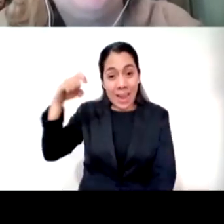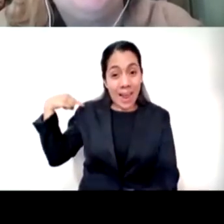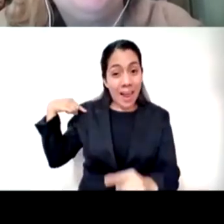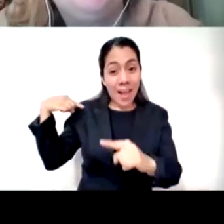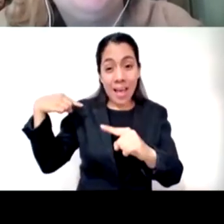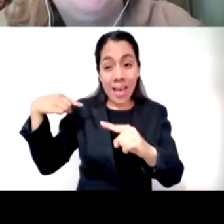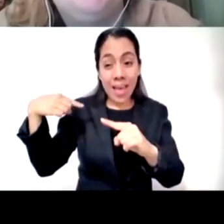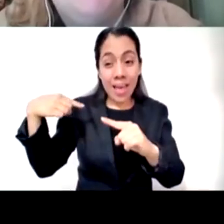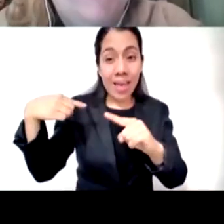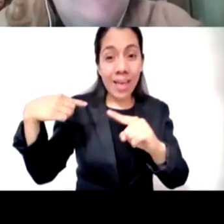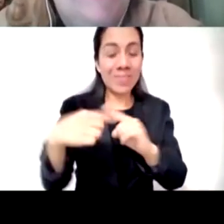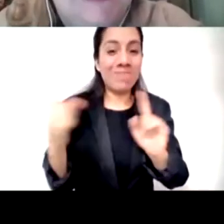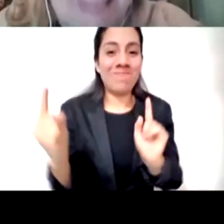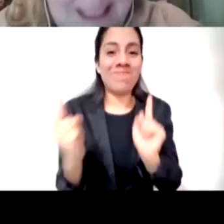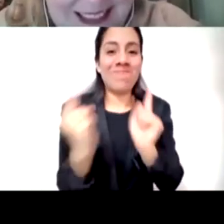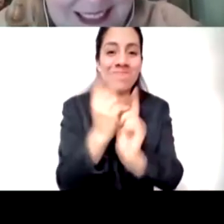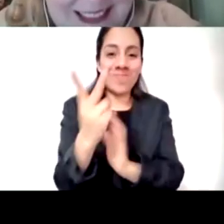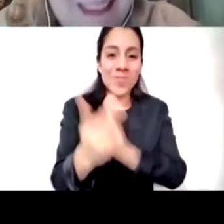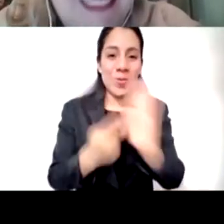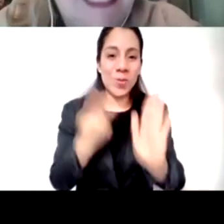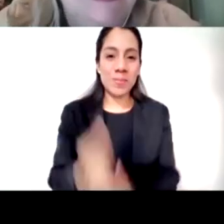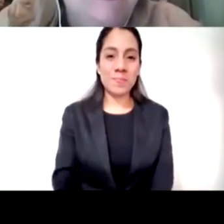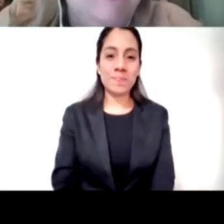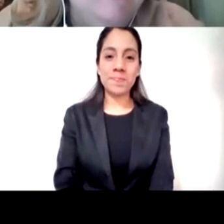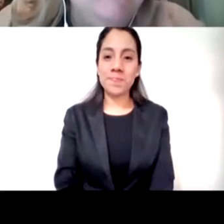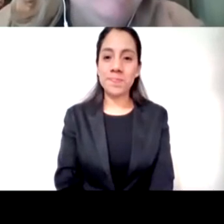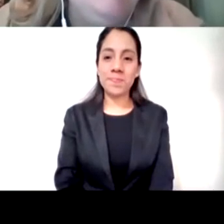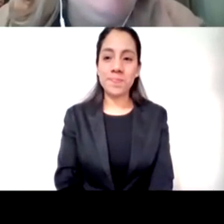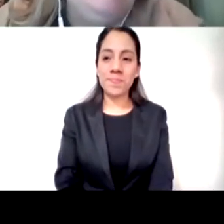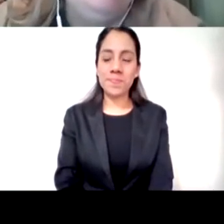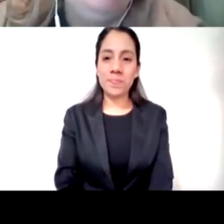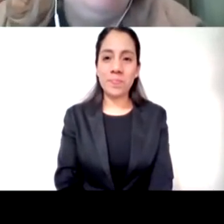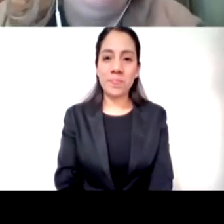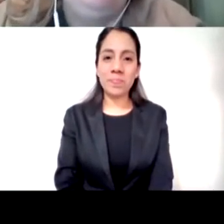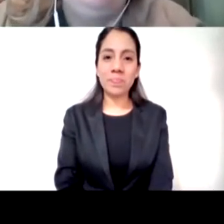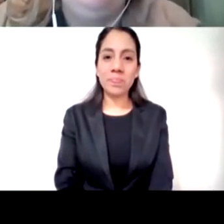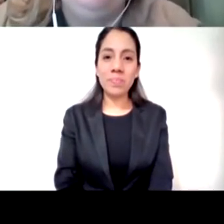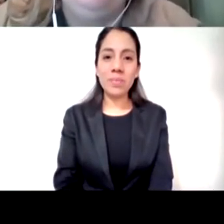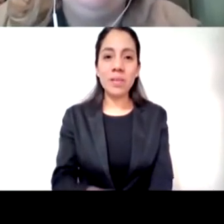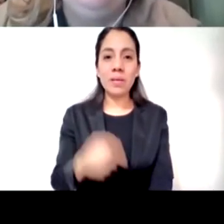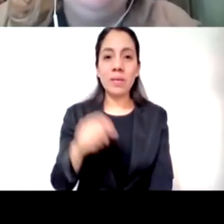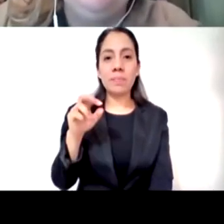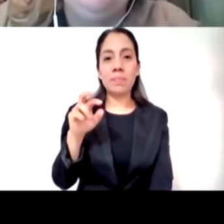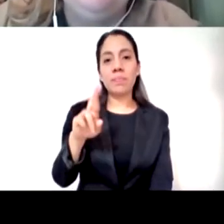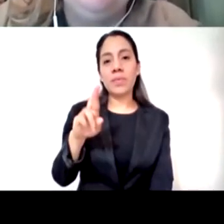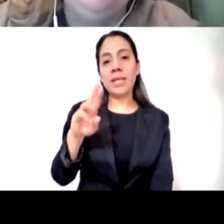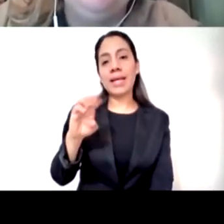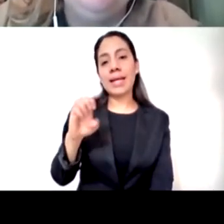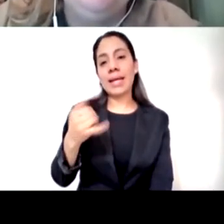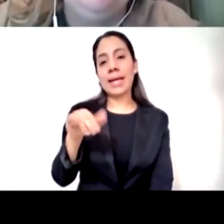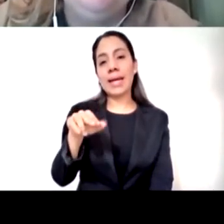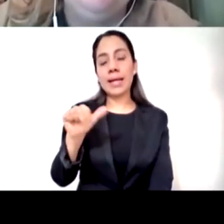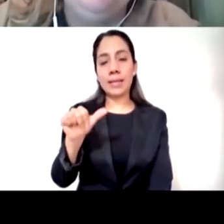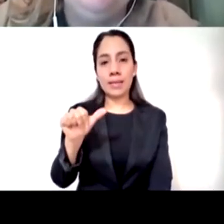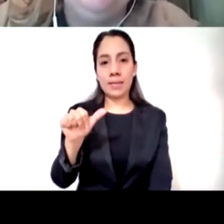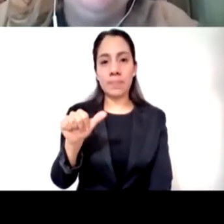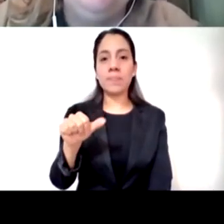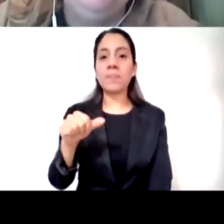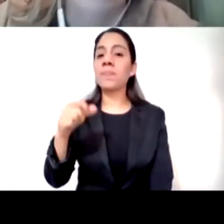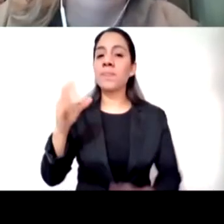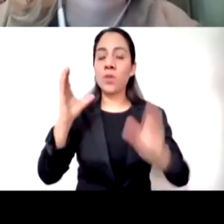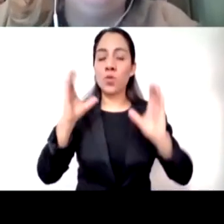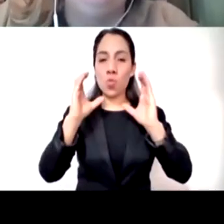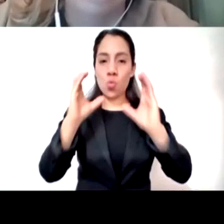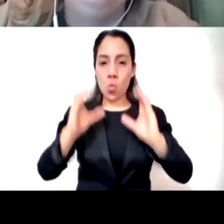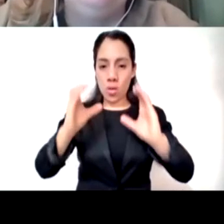maravilloso qué chulada gracias nos completas alguna palabra útil mi querida reina autocuidado y